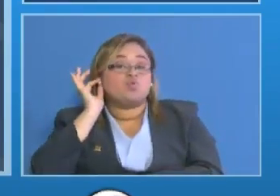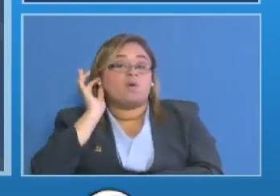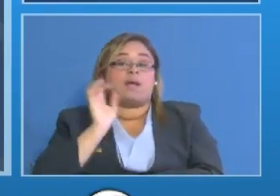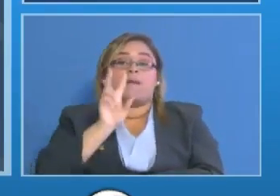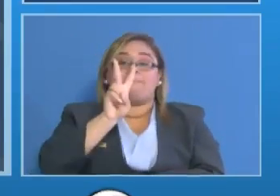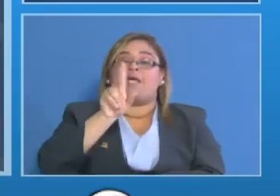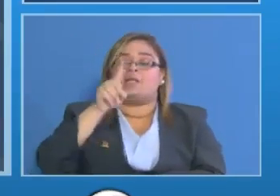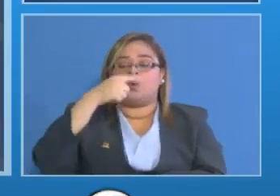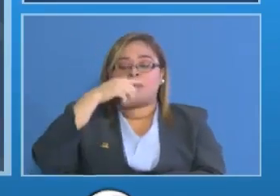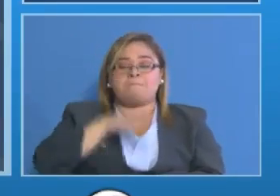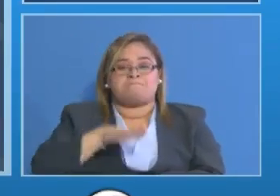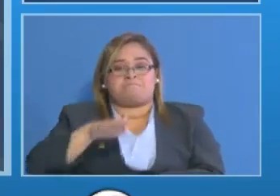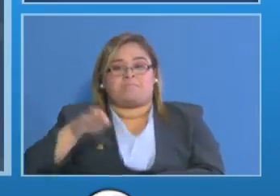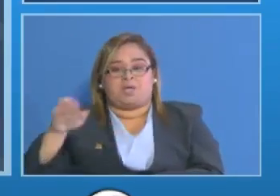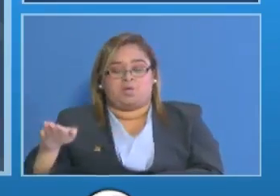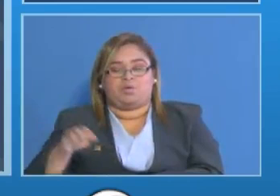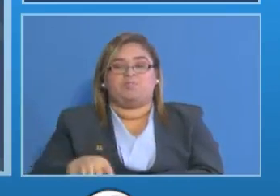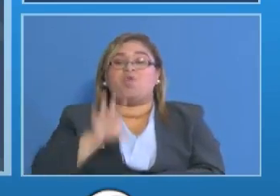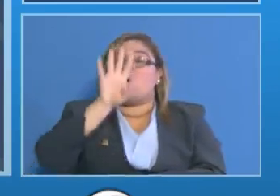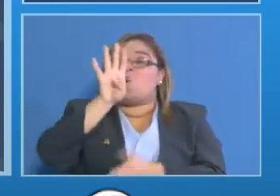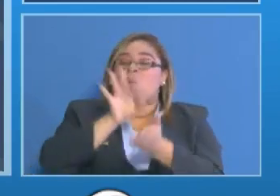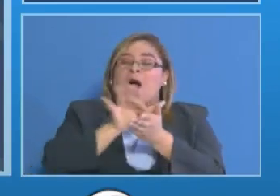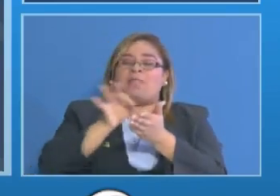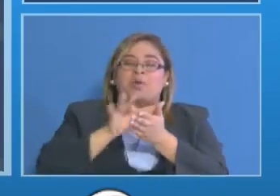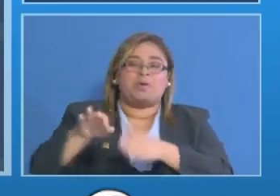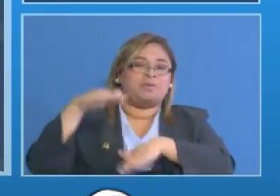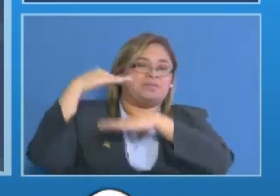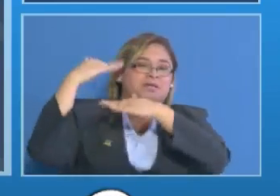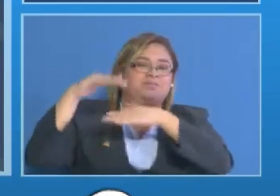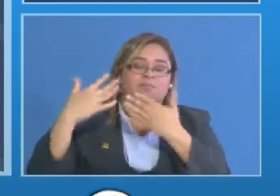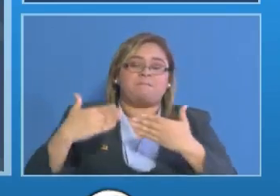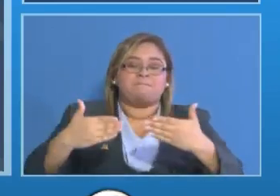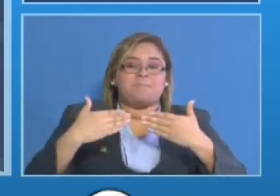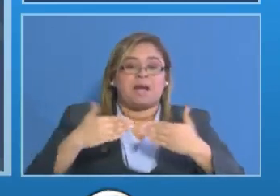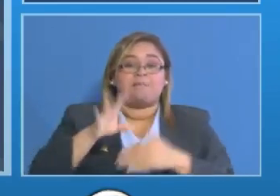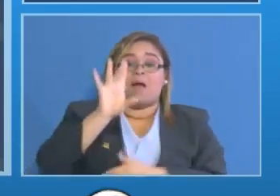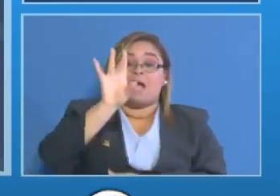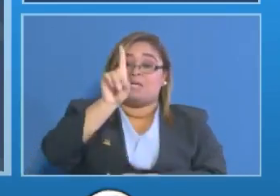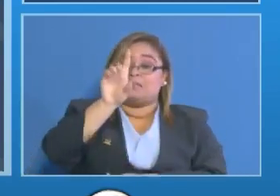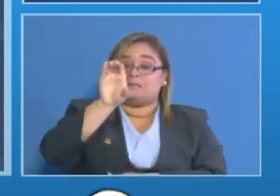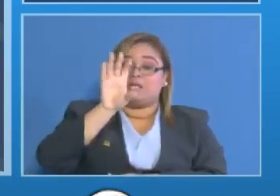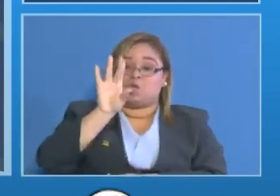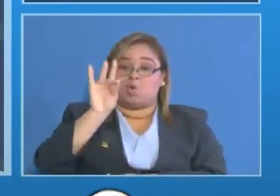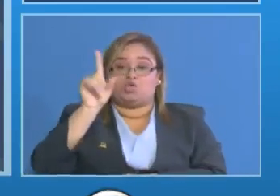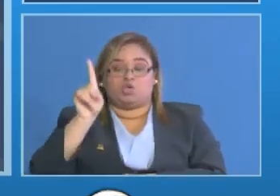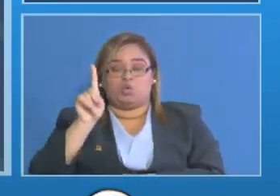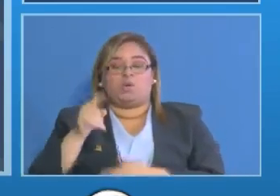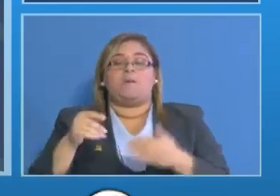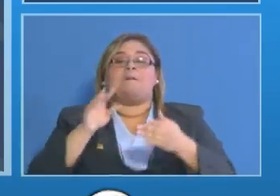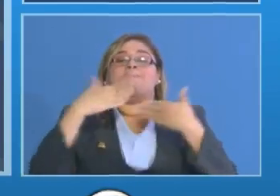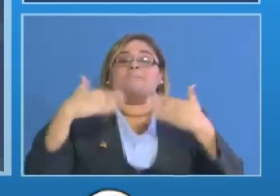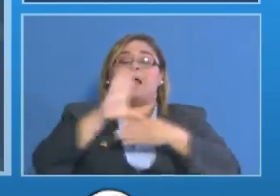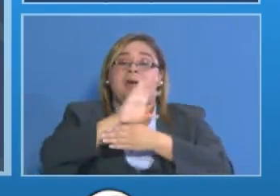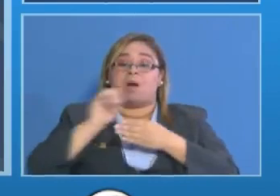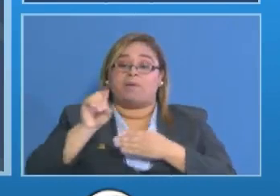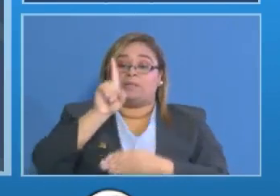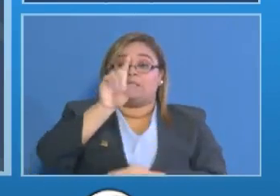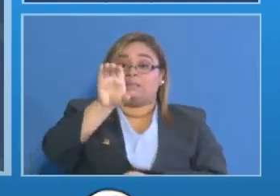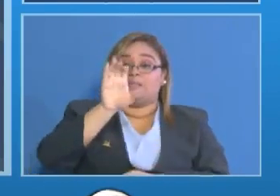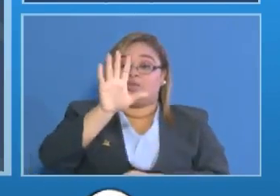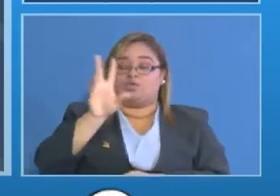las cuatro provincias que siguen marcando Panamá con 181 Panamá Oeste con 152